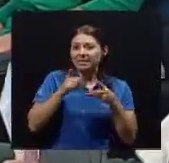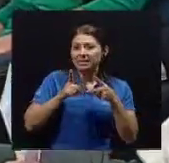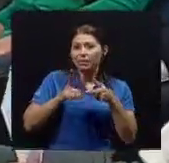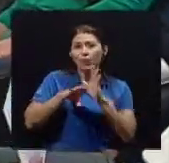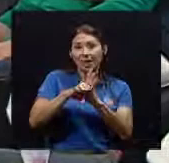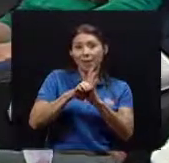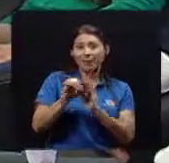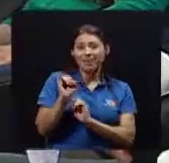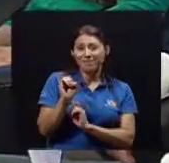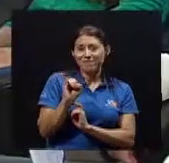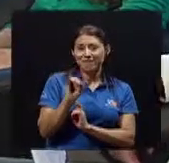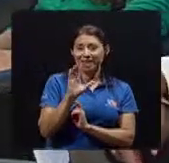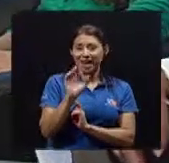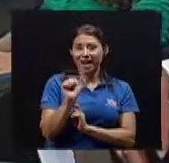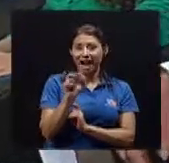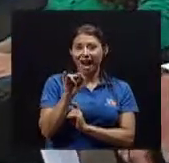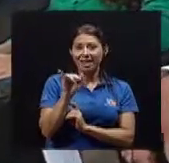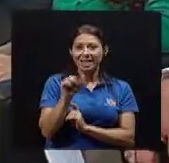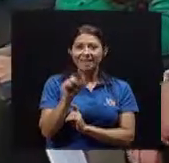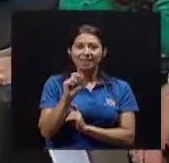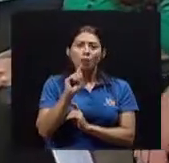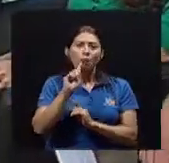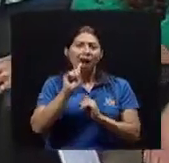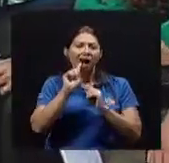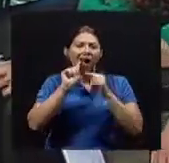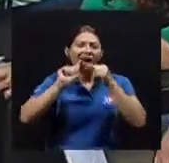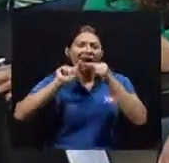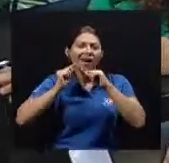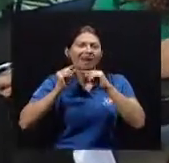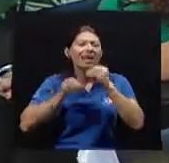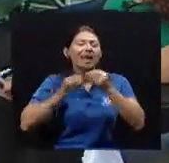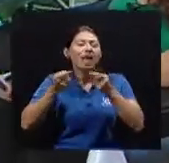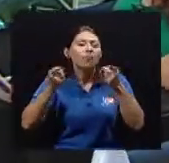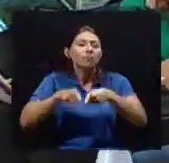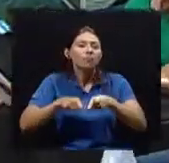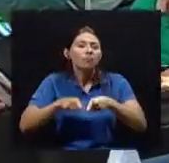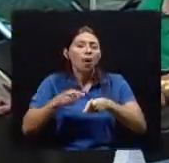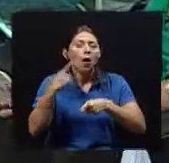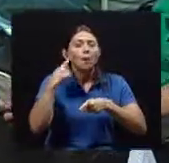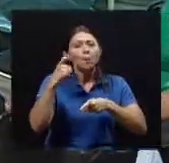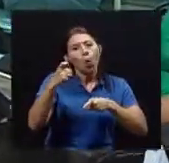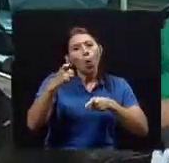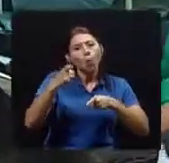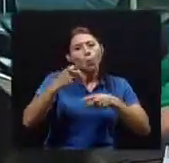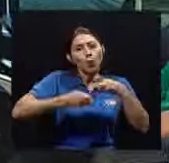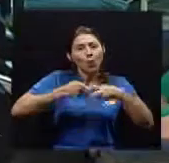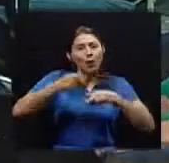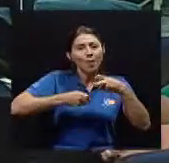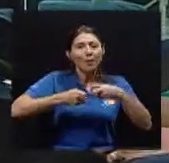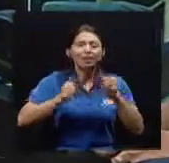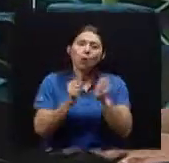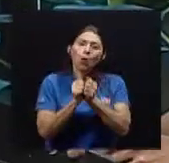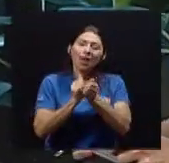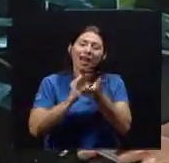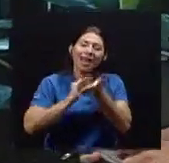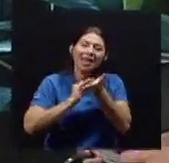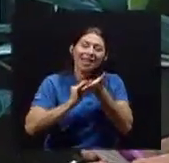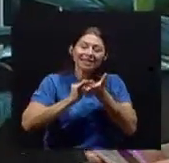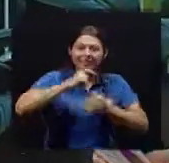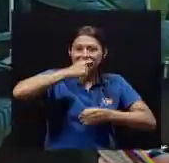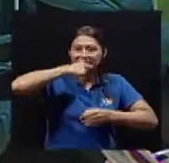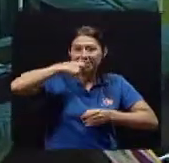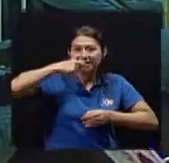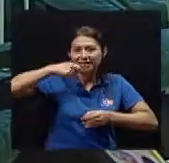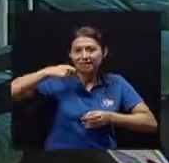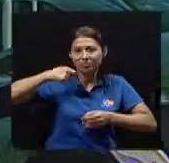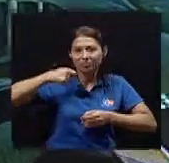El problema Infeccioso De caries Aparece por Problemas De control De la higiene Principalmente Y